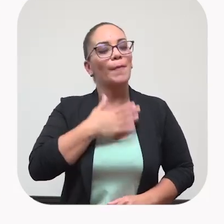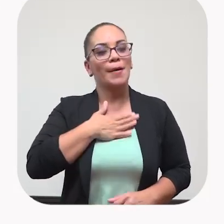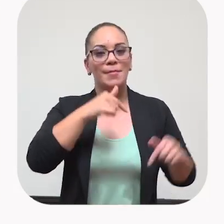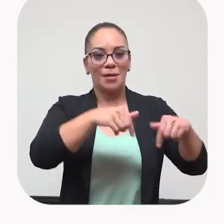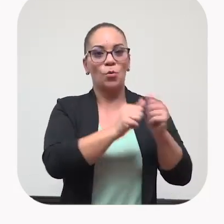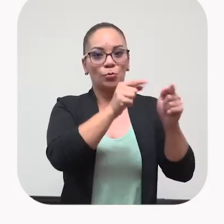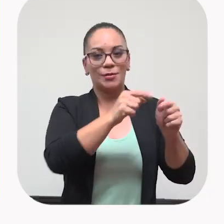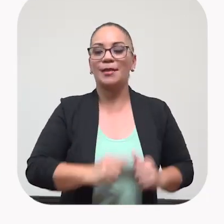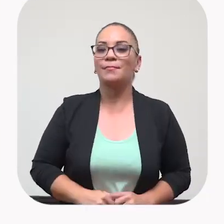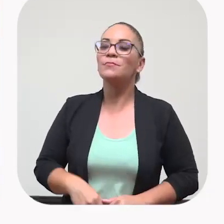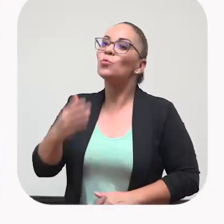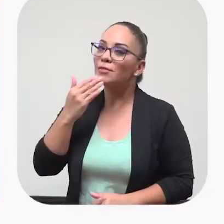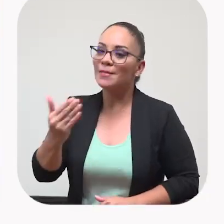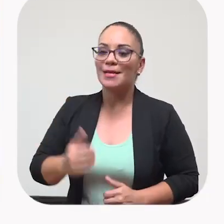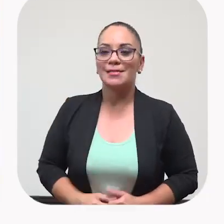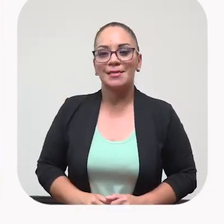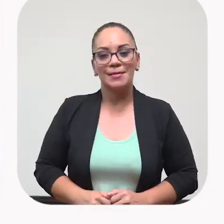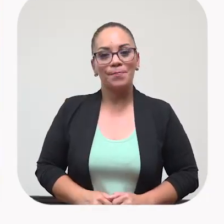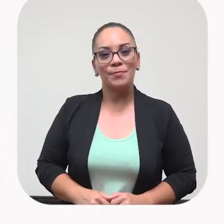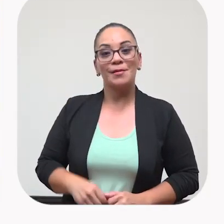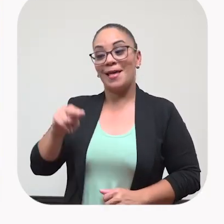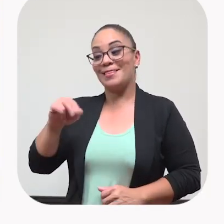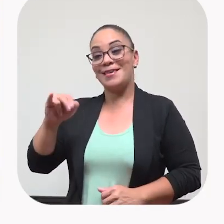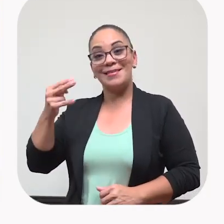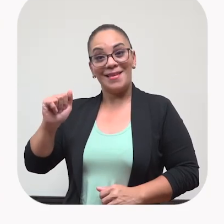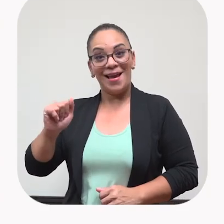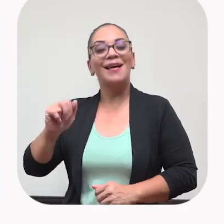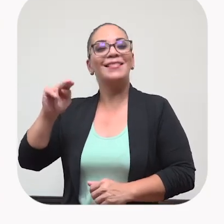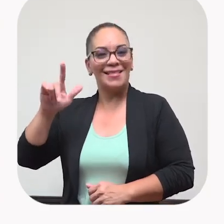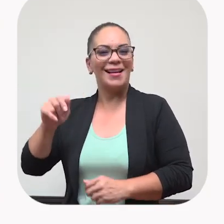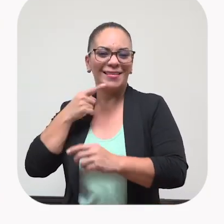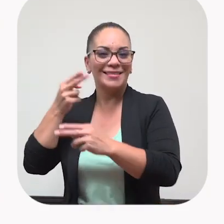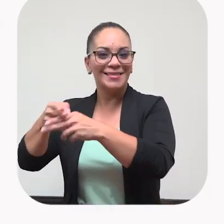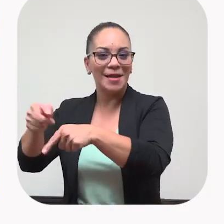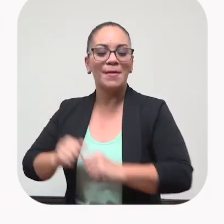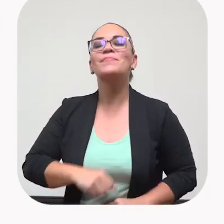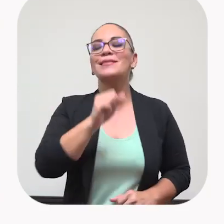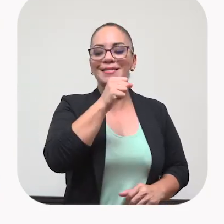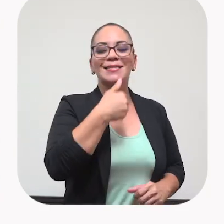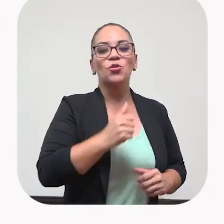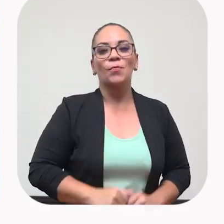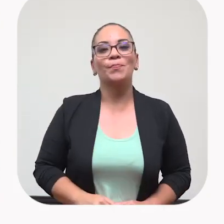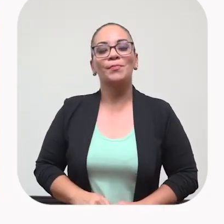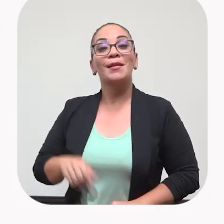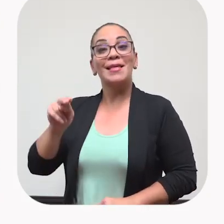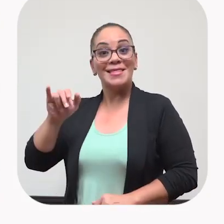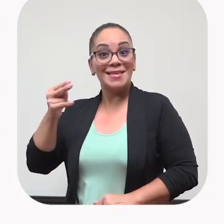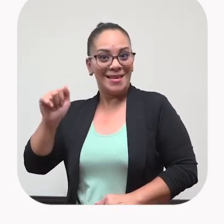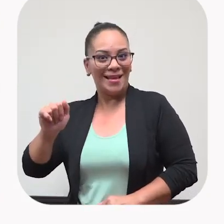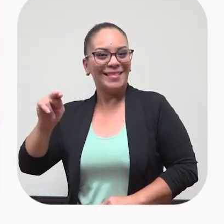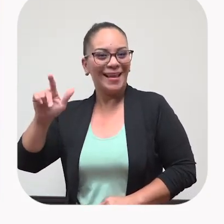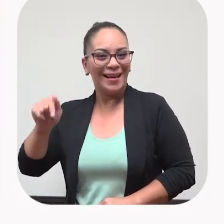placer para mí estar aquí hoy con usted. Muchísimas gracias. Niña Nela. Niña Nela. Sí, señor. La niña Nela